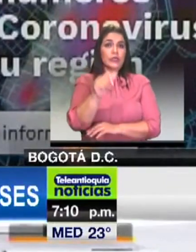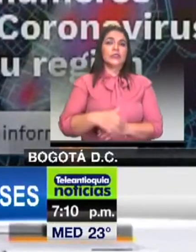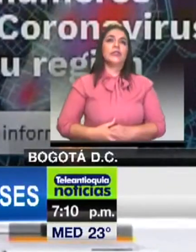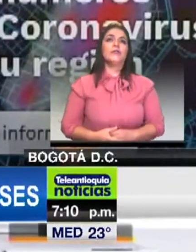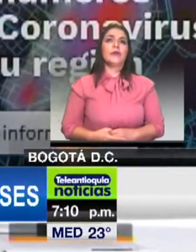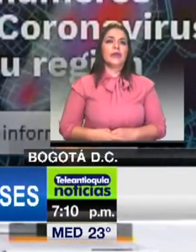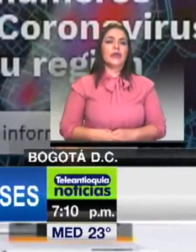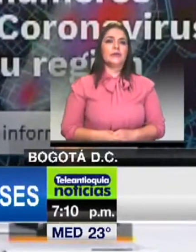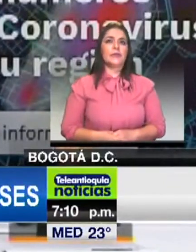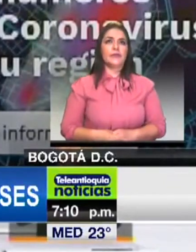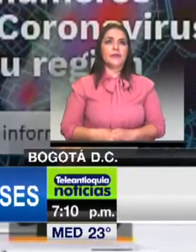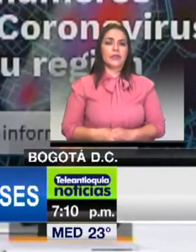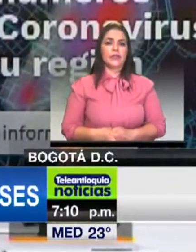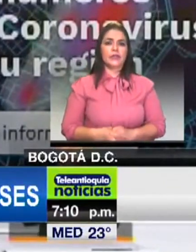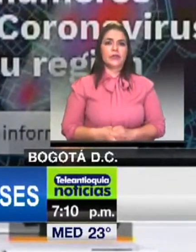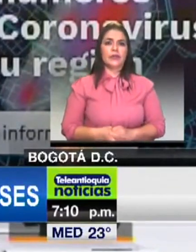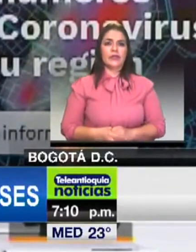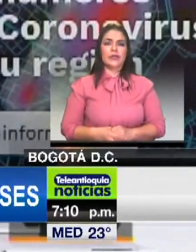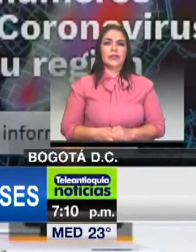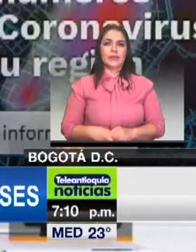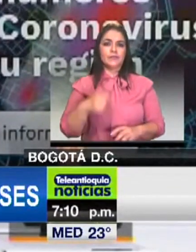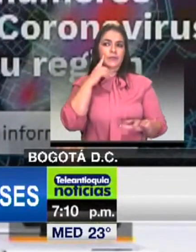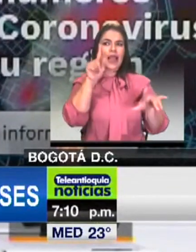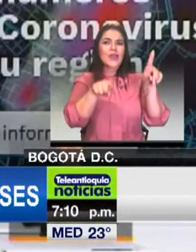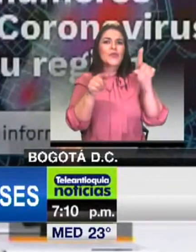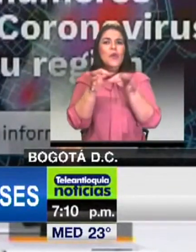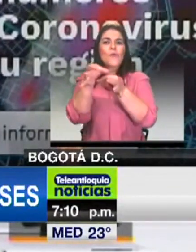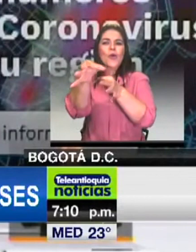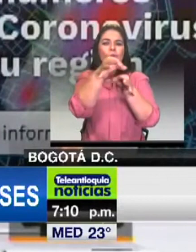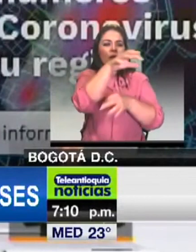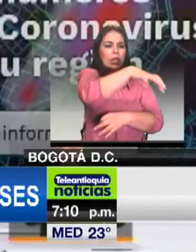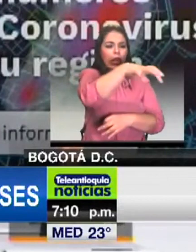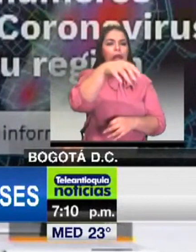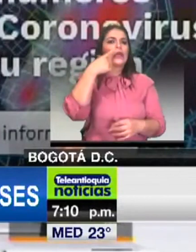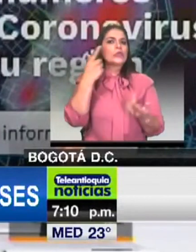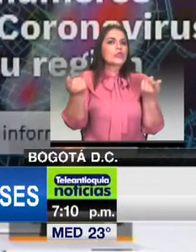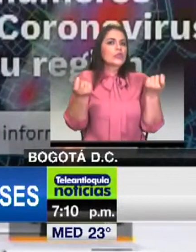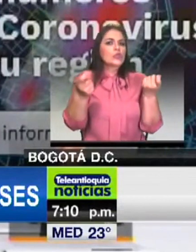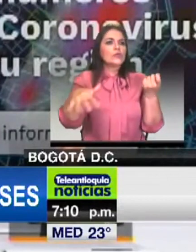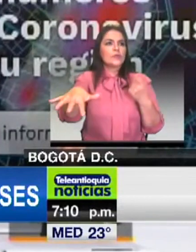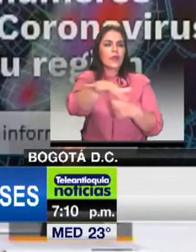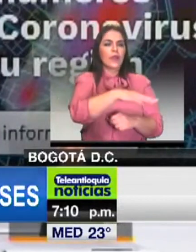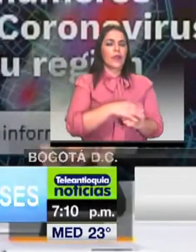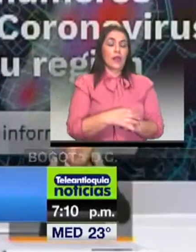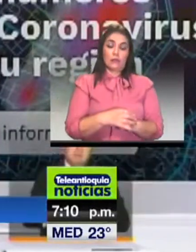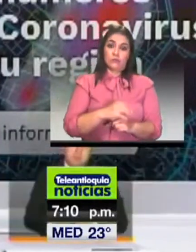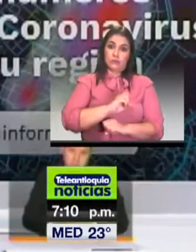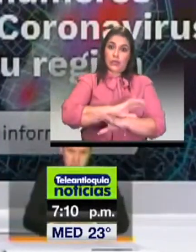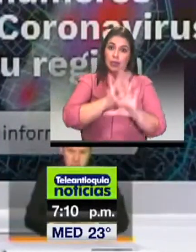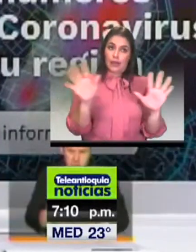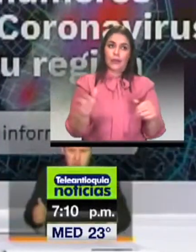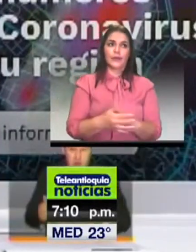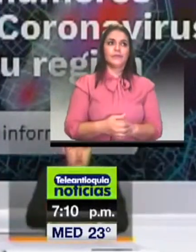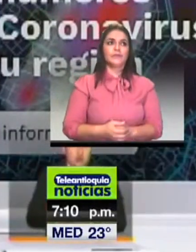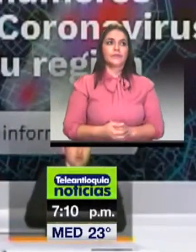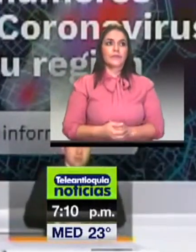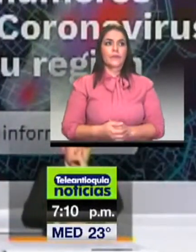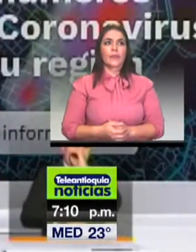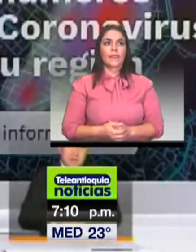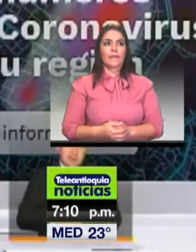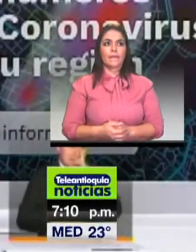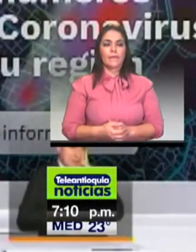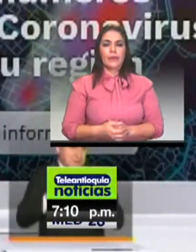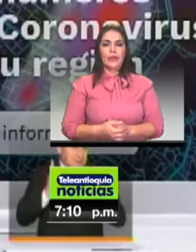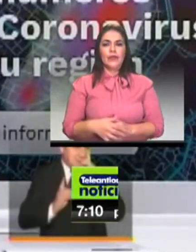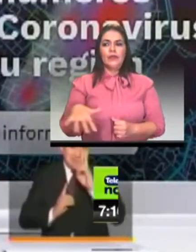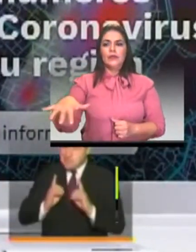mano con las secretarías de educación de los distintos municipios, de las distintas ciudades y por supuesto, acompañados de las decisiones